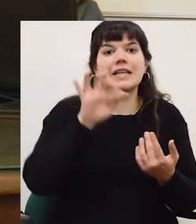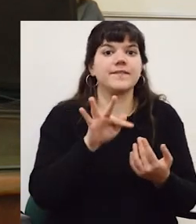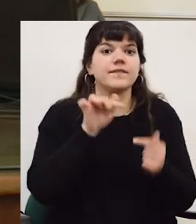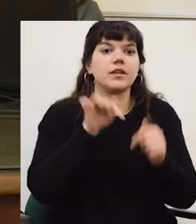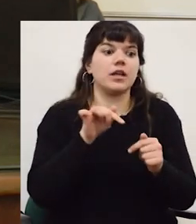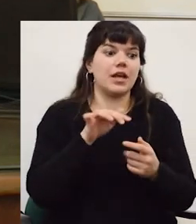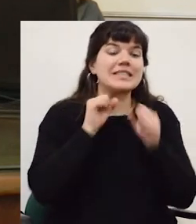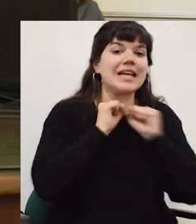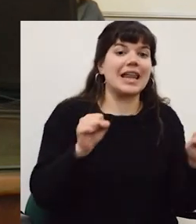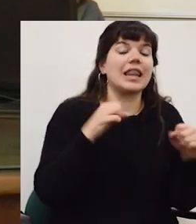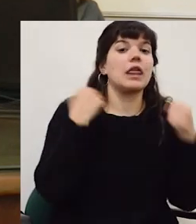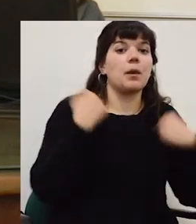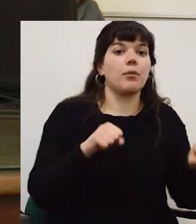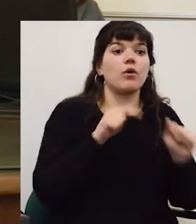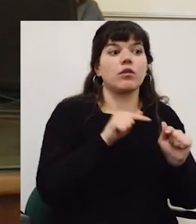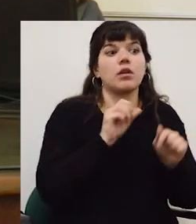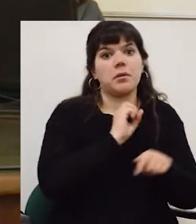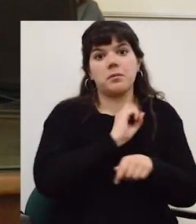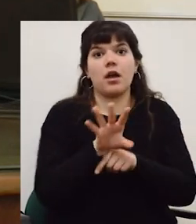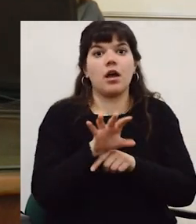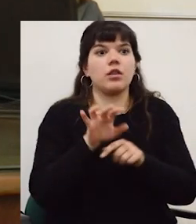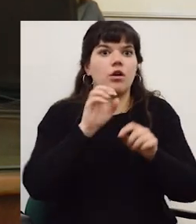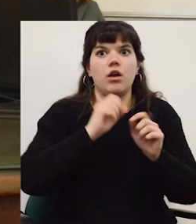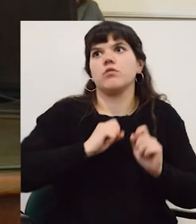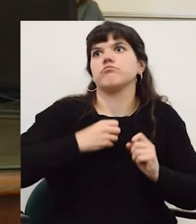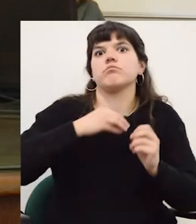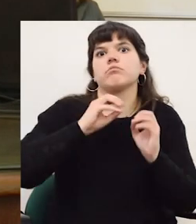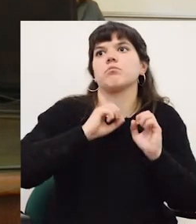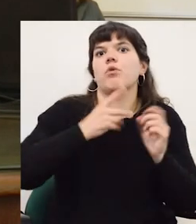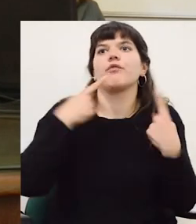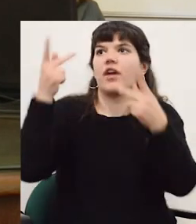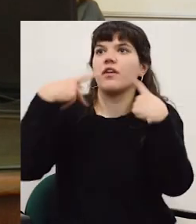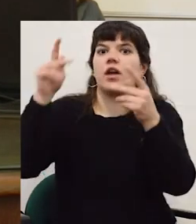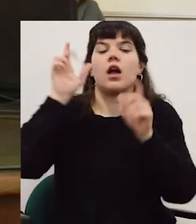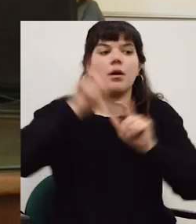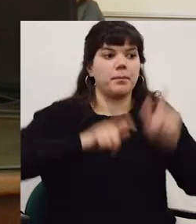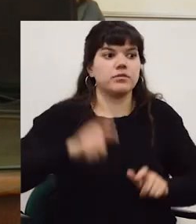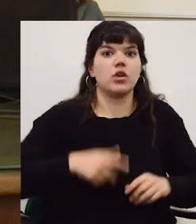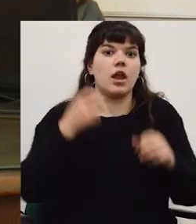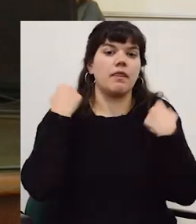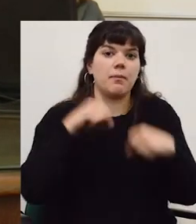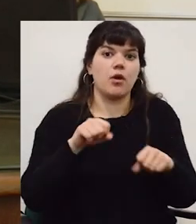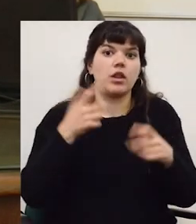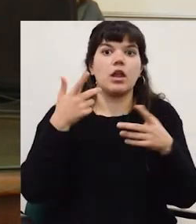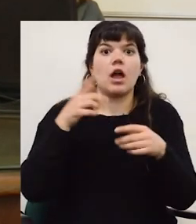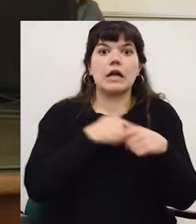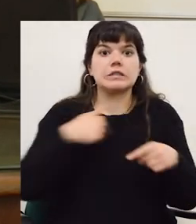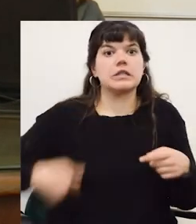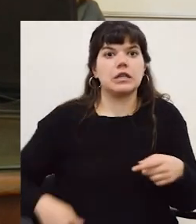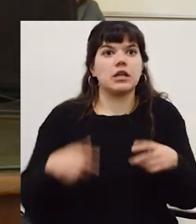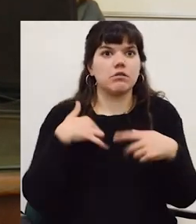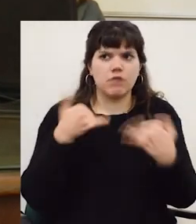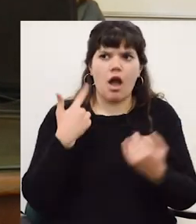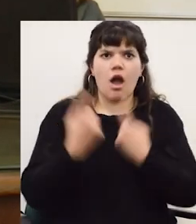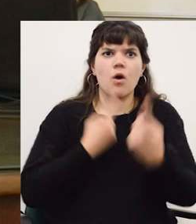en mi caso en caso por ejemplo la Secretaría de Deportes mandó deportistas a China una